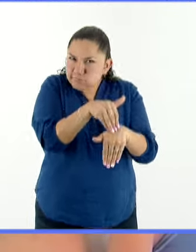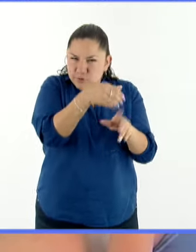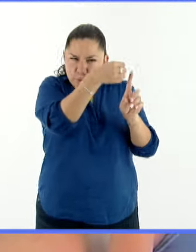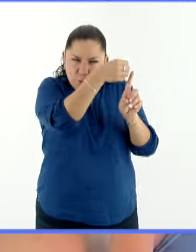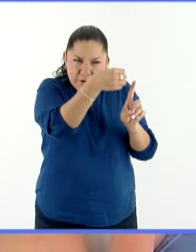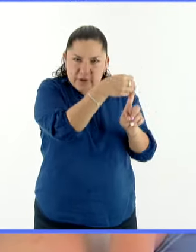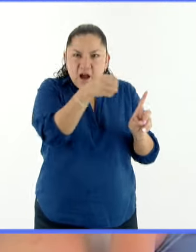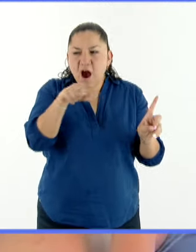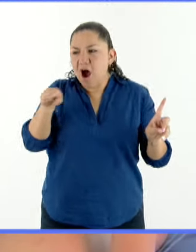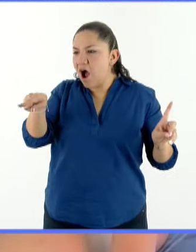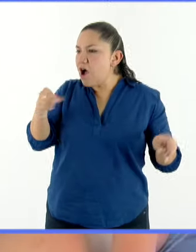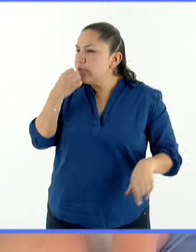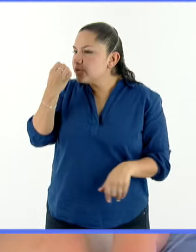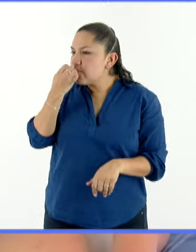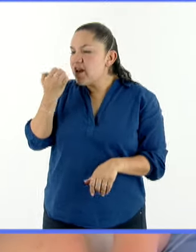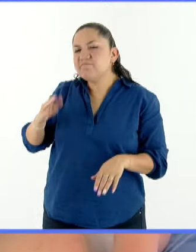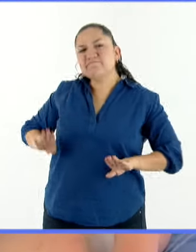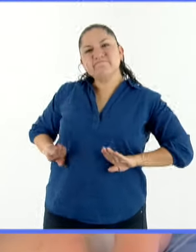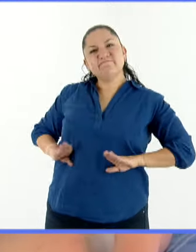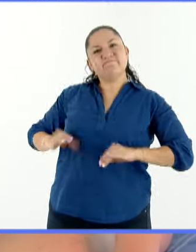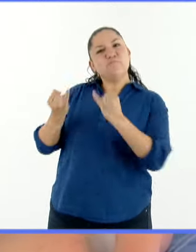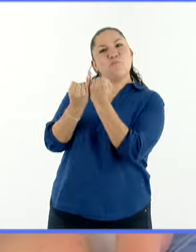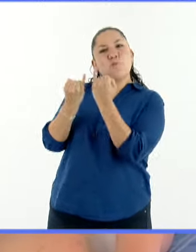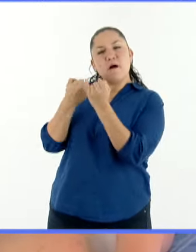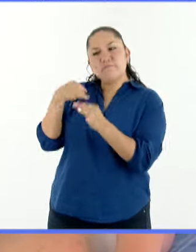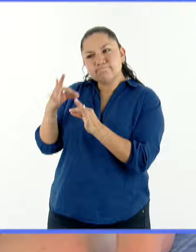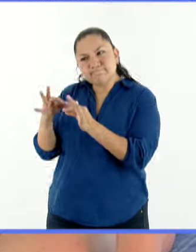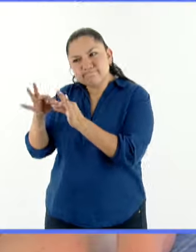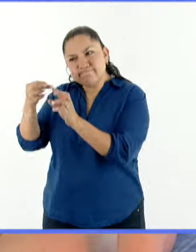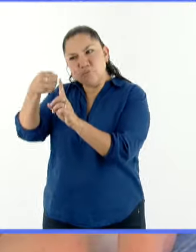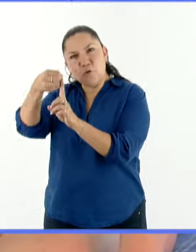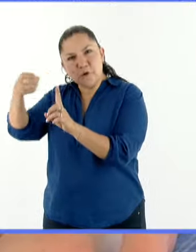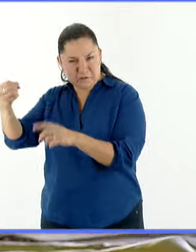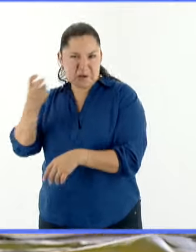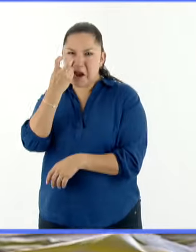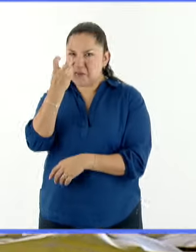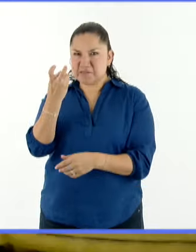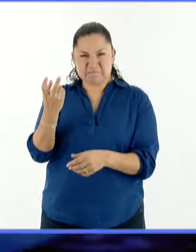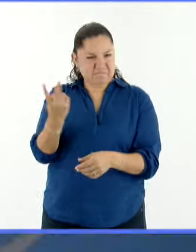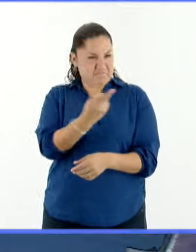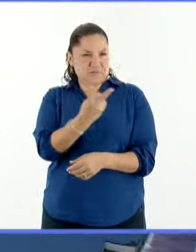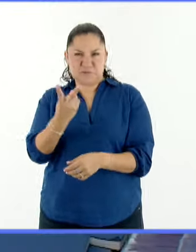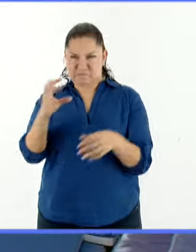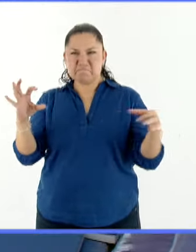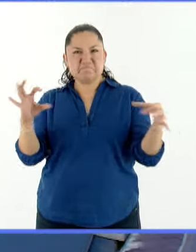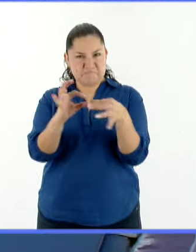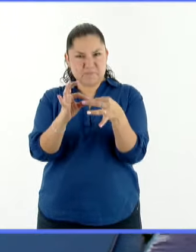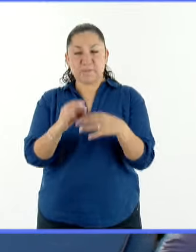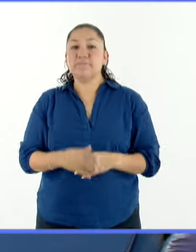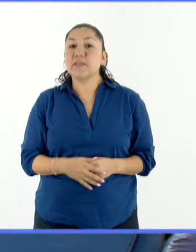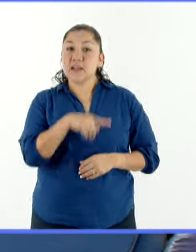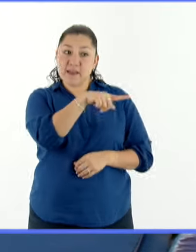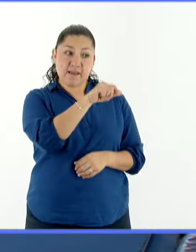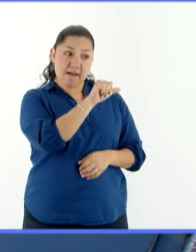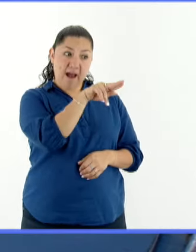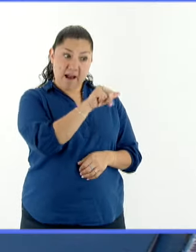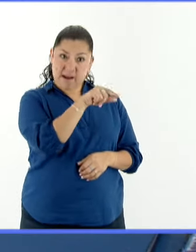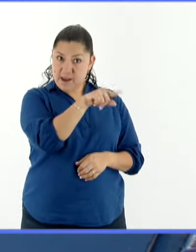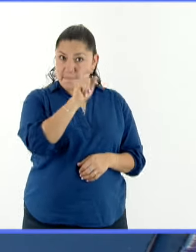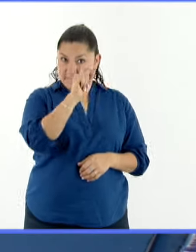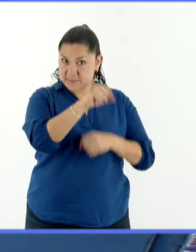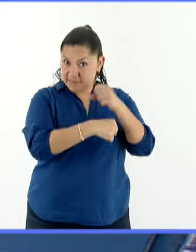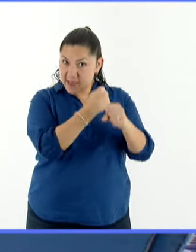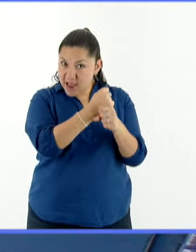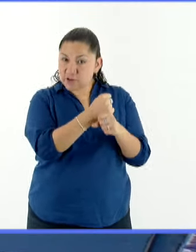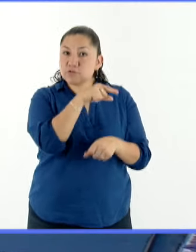Entonces creo que sí forma parte de la escuela también. Ana Victoria, de 20 años de edad, comenzó a